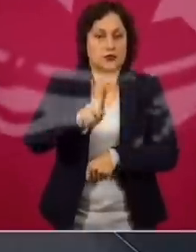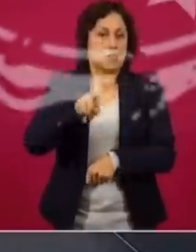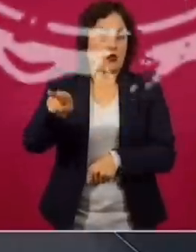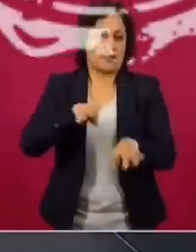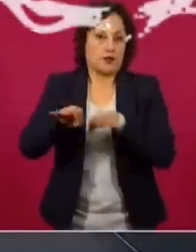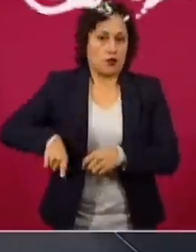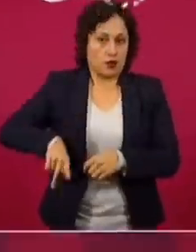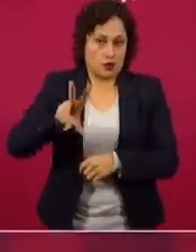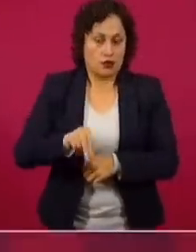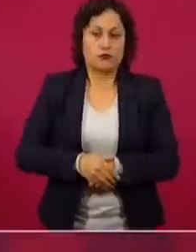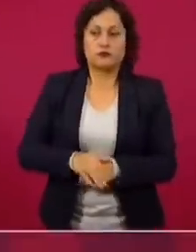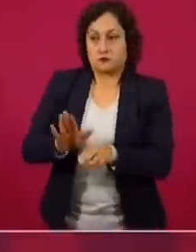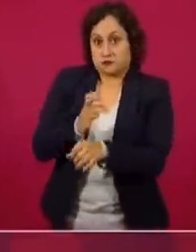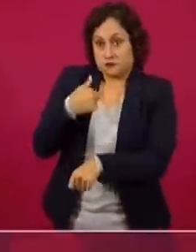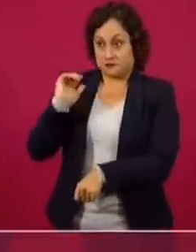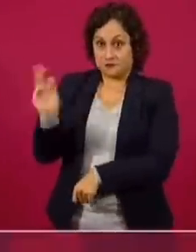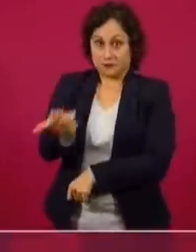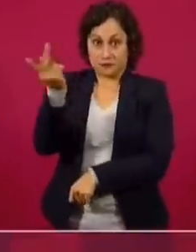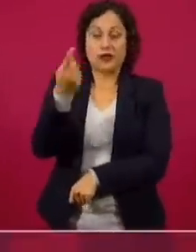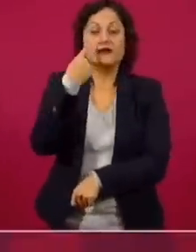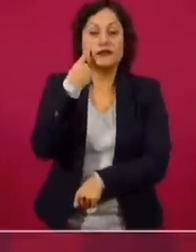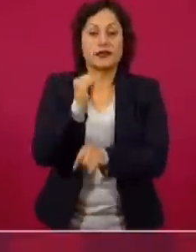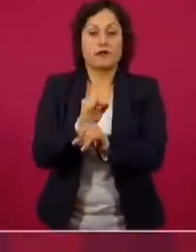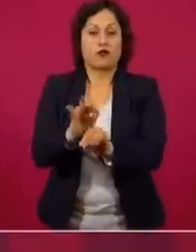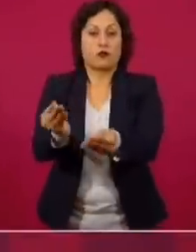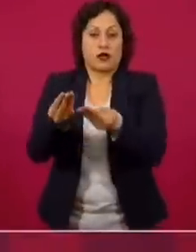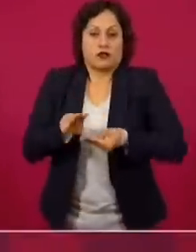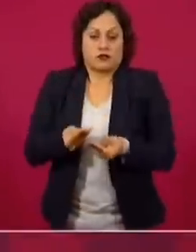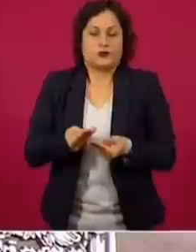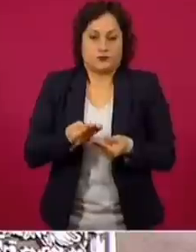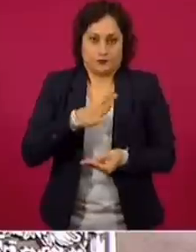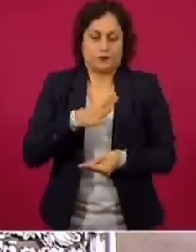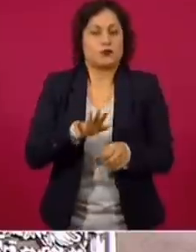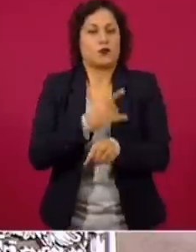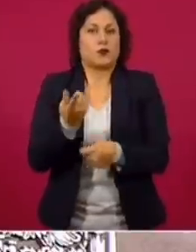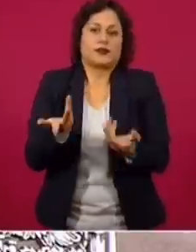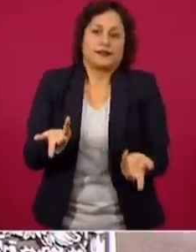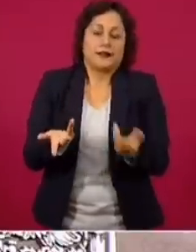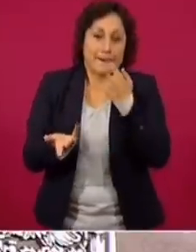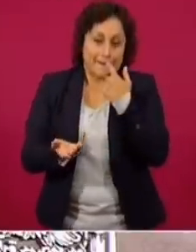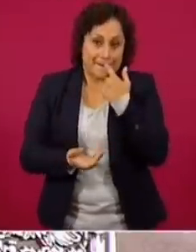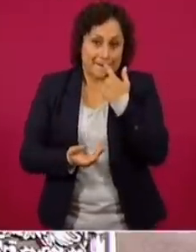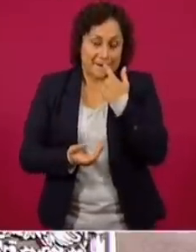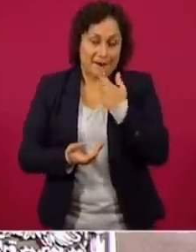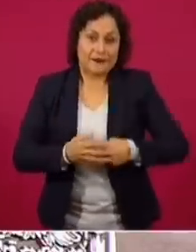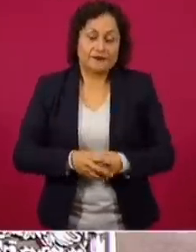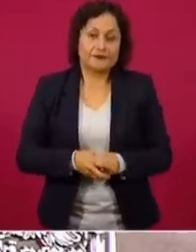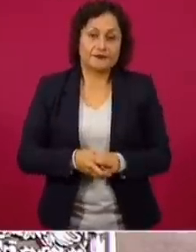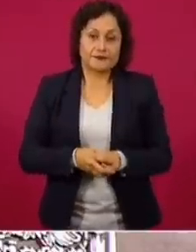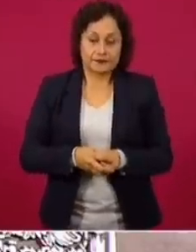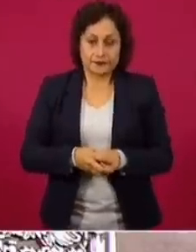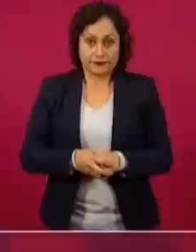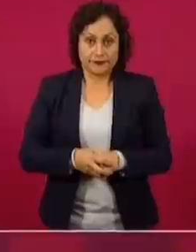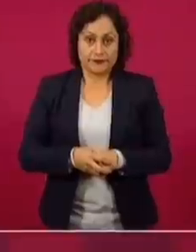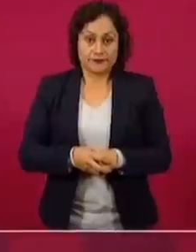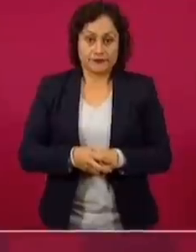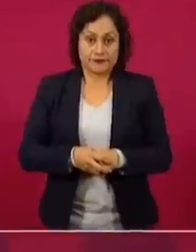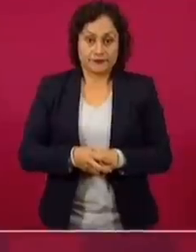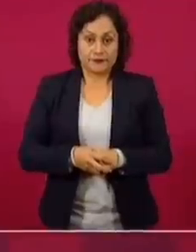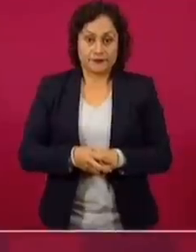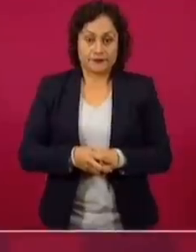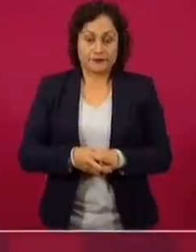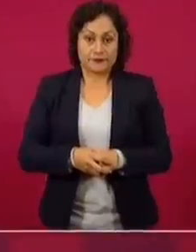Tengo la información, porque encima de todo, le ponen